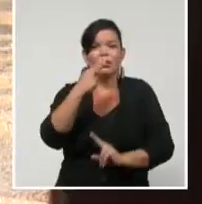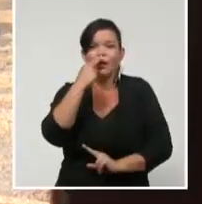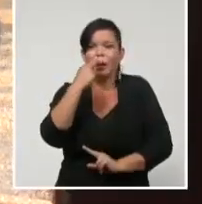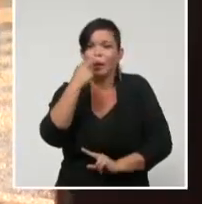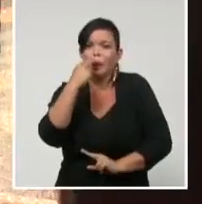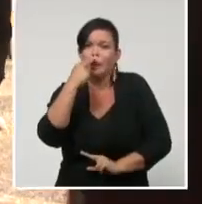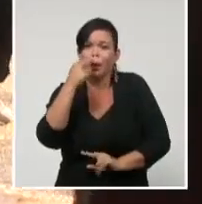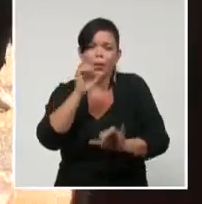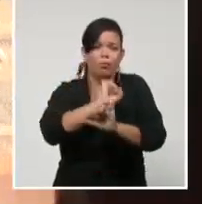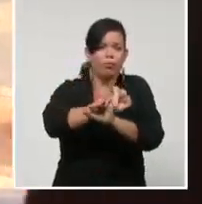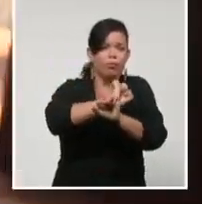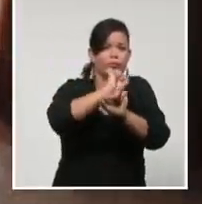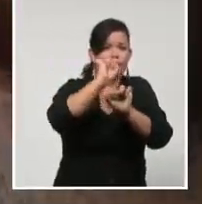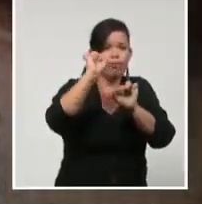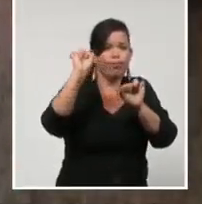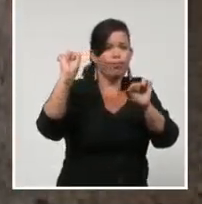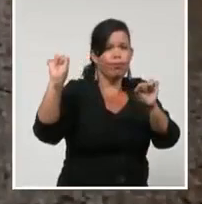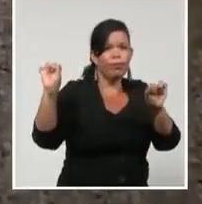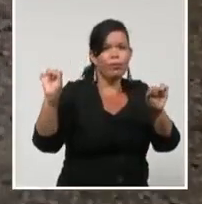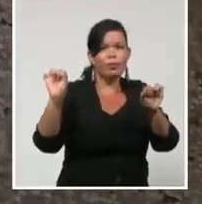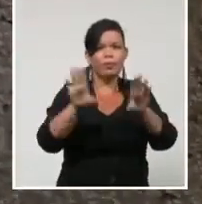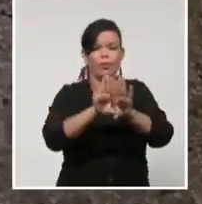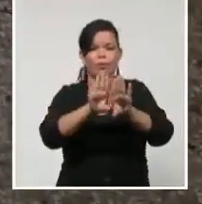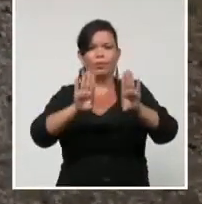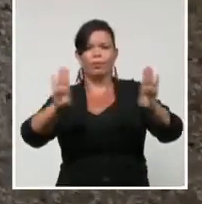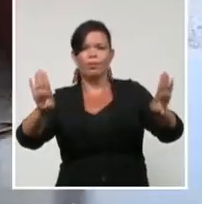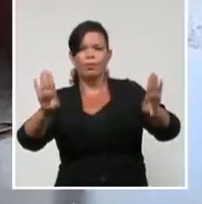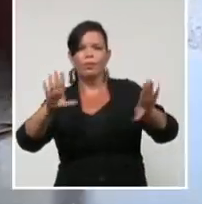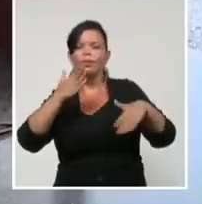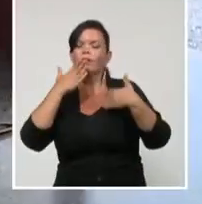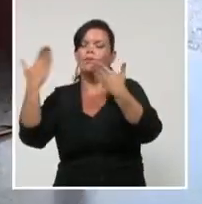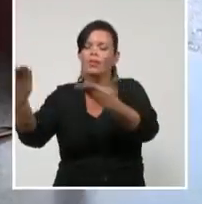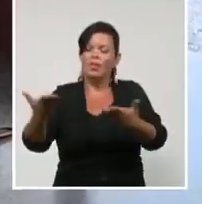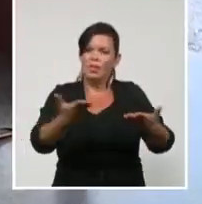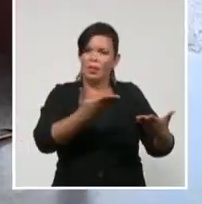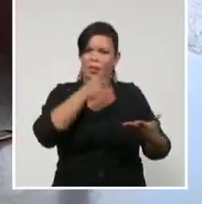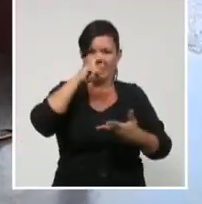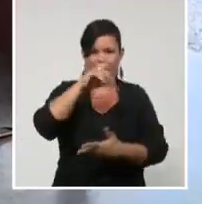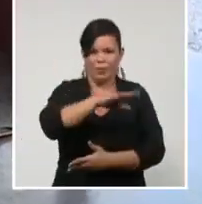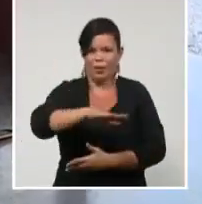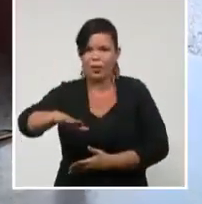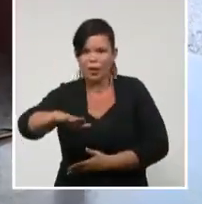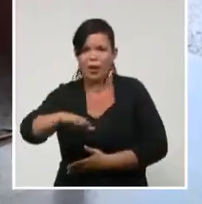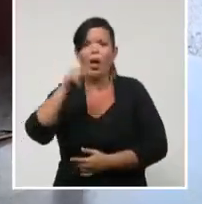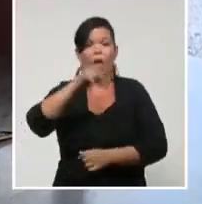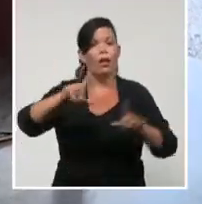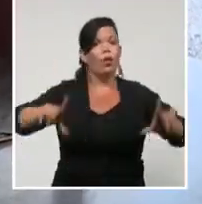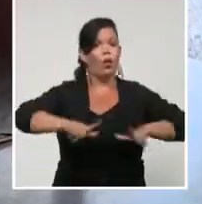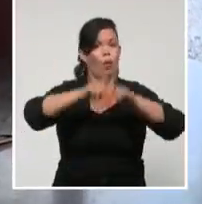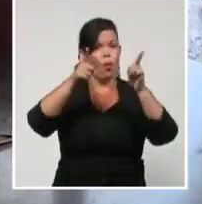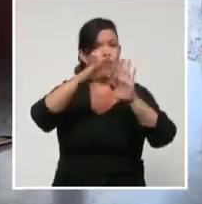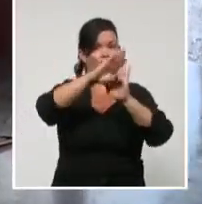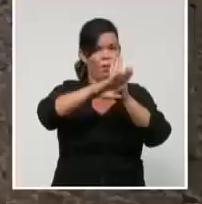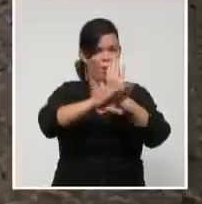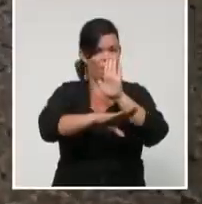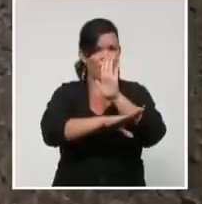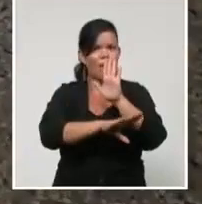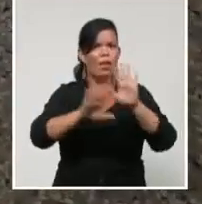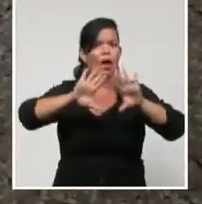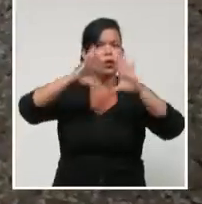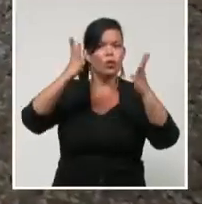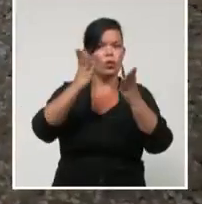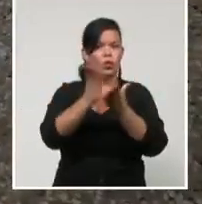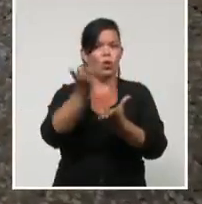la capital abrieron sus puertas para recibir a los estudiantes. Estrictas medidas higiénico-sanitarias se implementan en cada